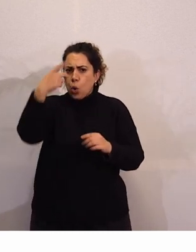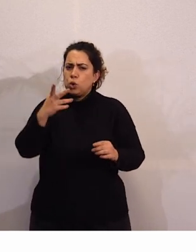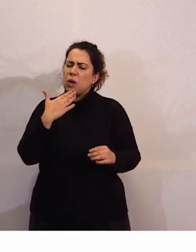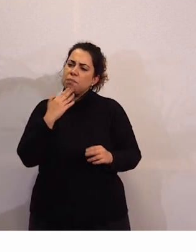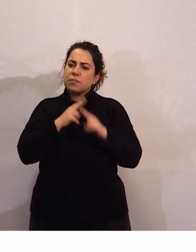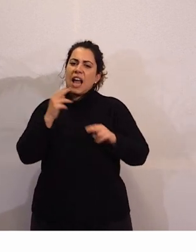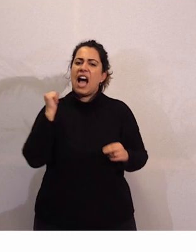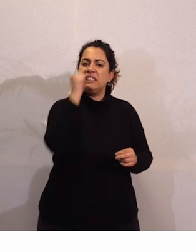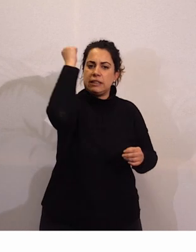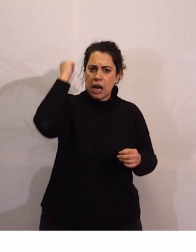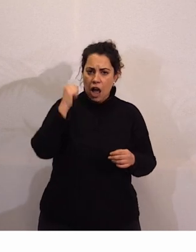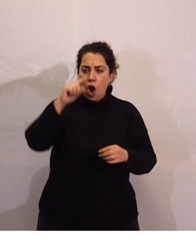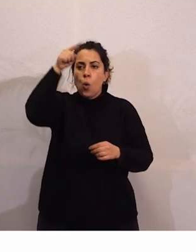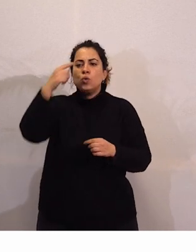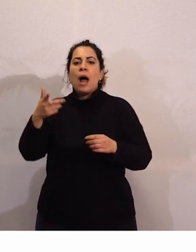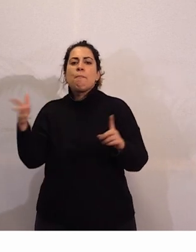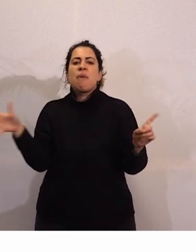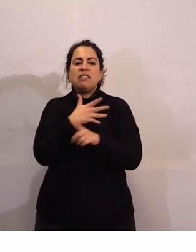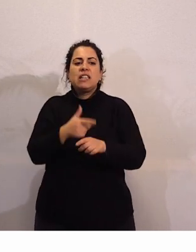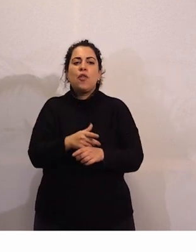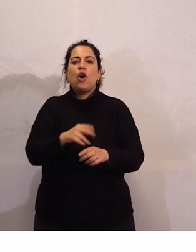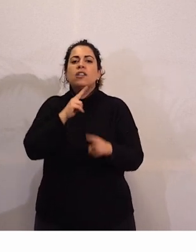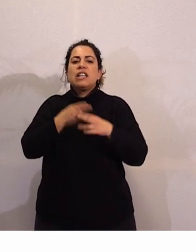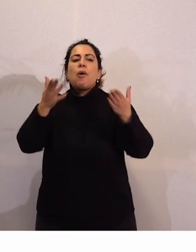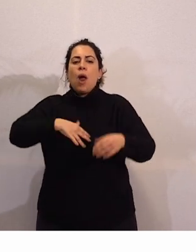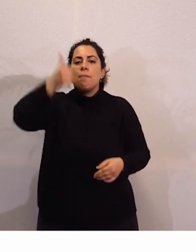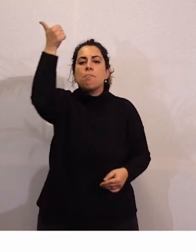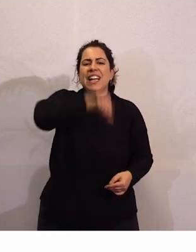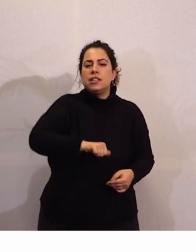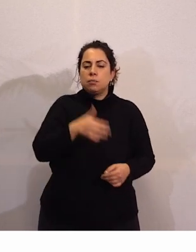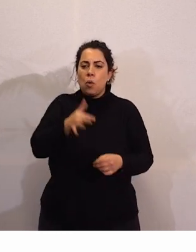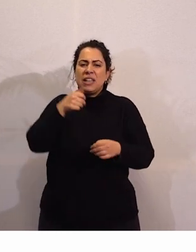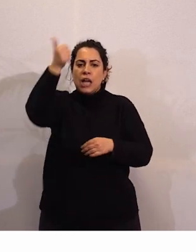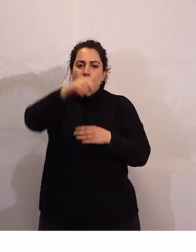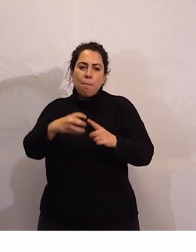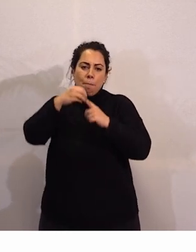maltratadora que es el machismo y es el patriarcado nada más